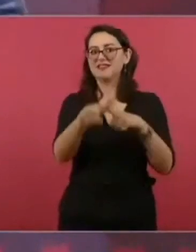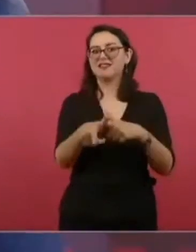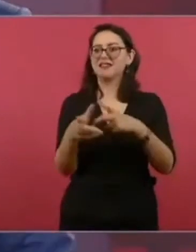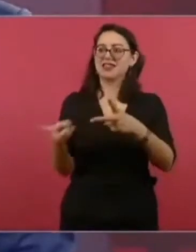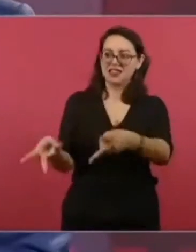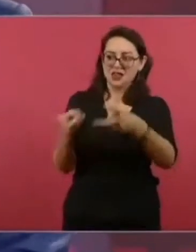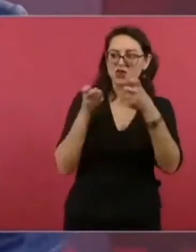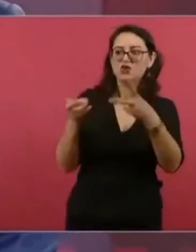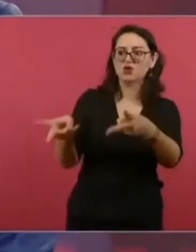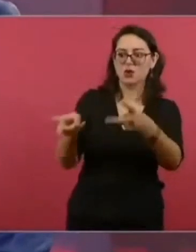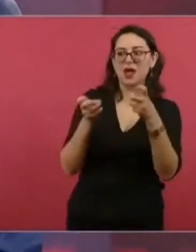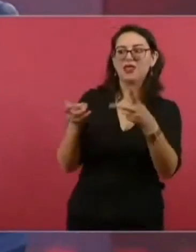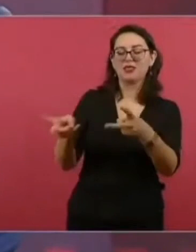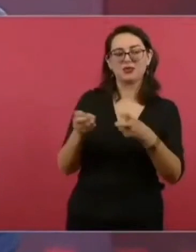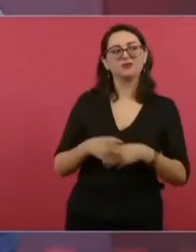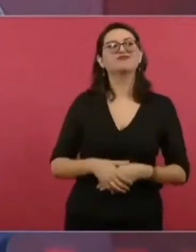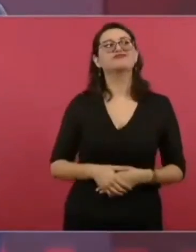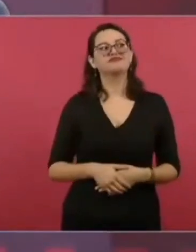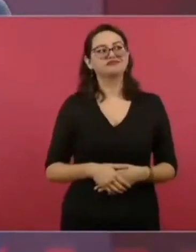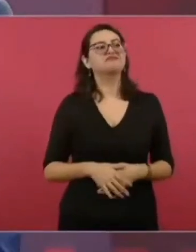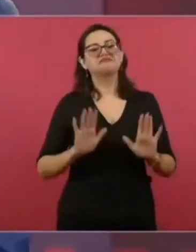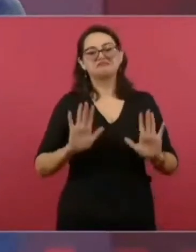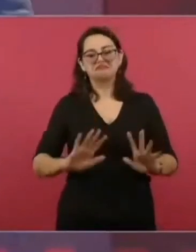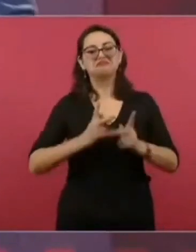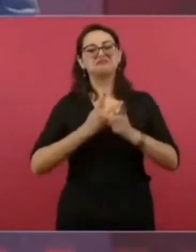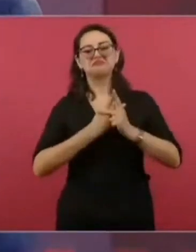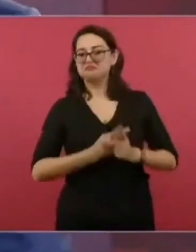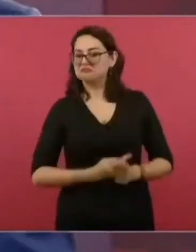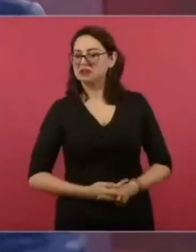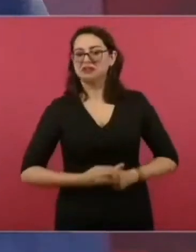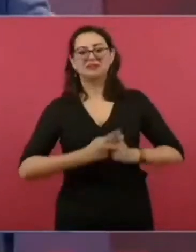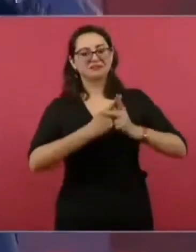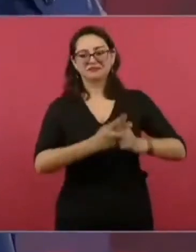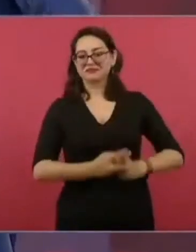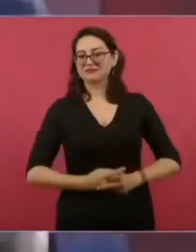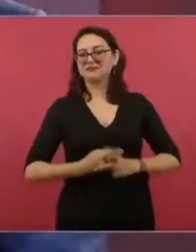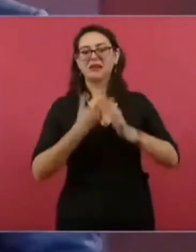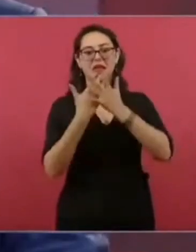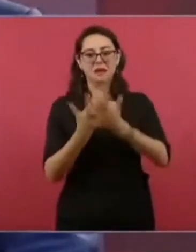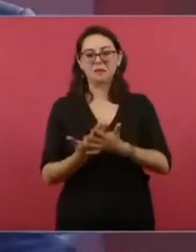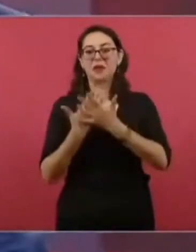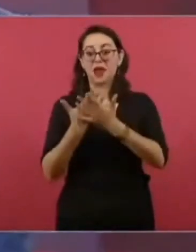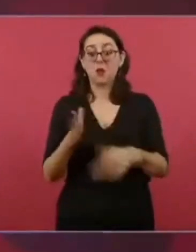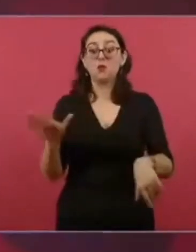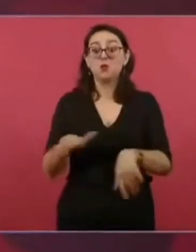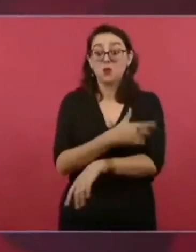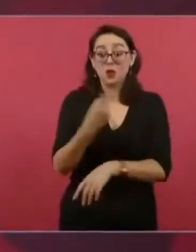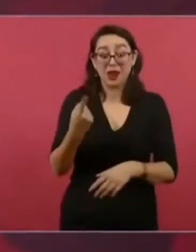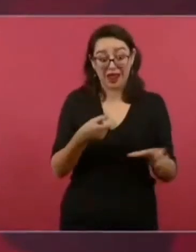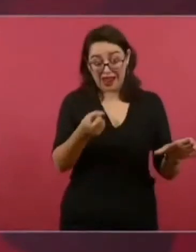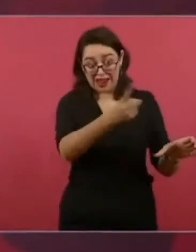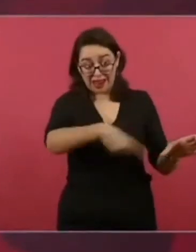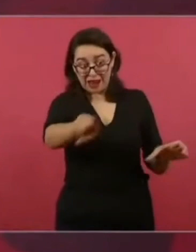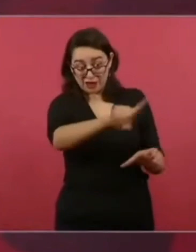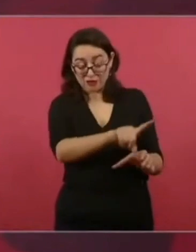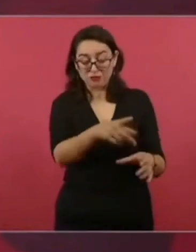que diéramos marcha atrás al plan de no permitir el huachicol.